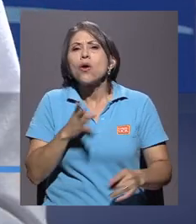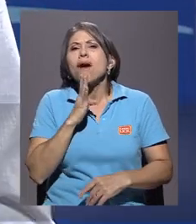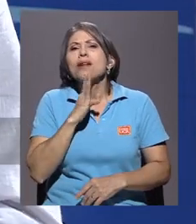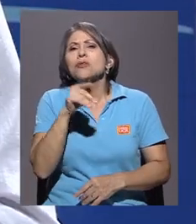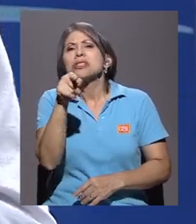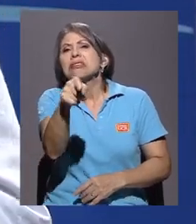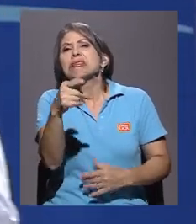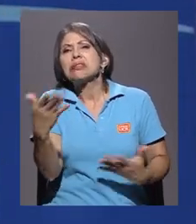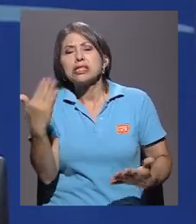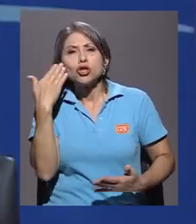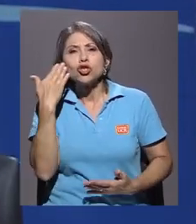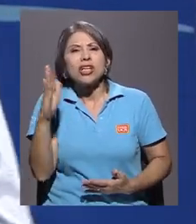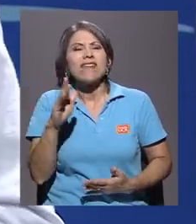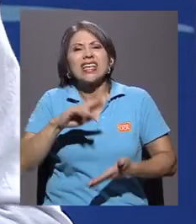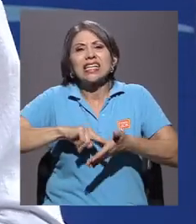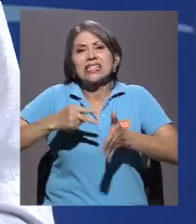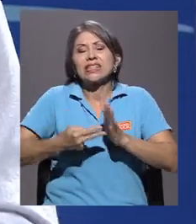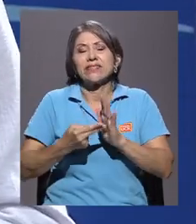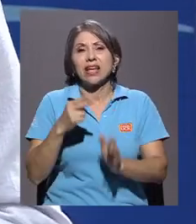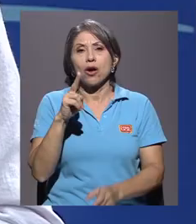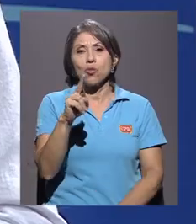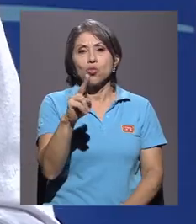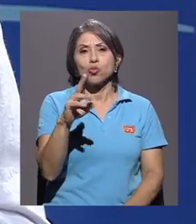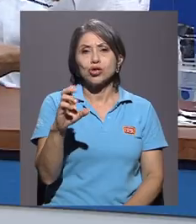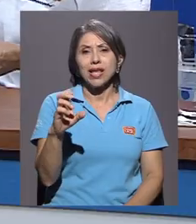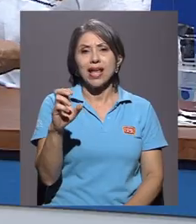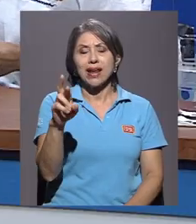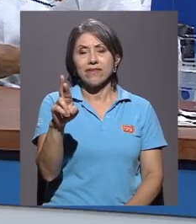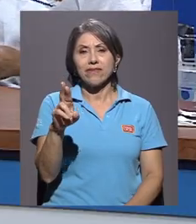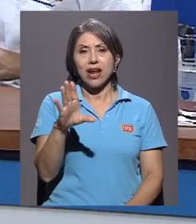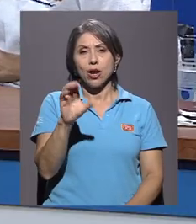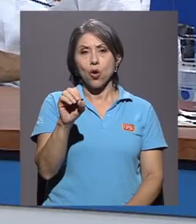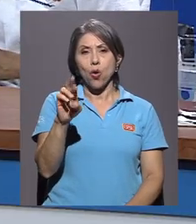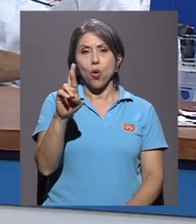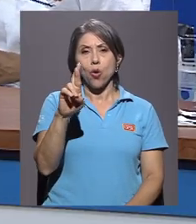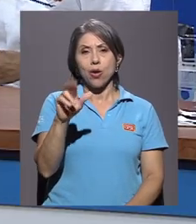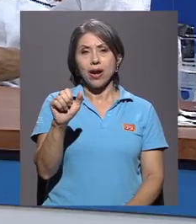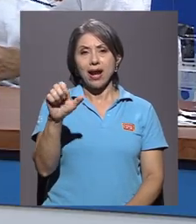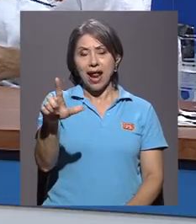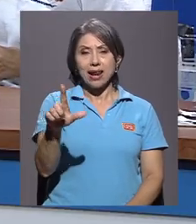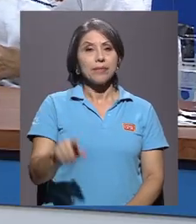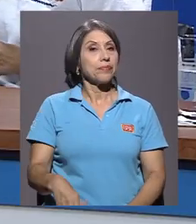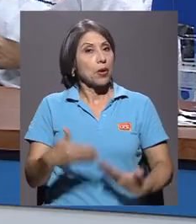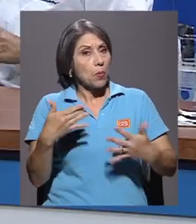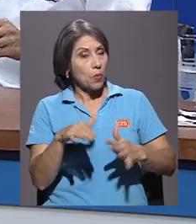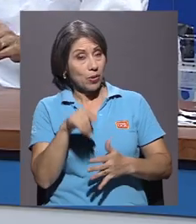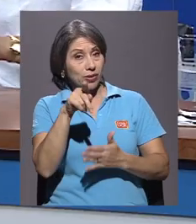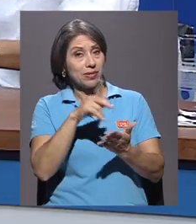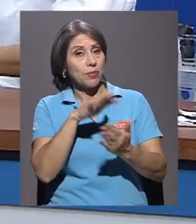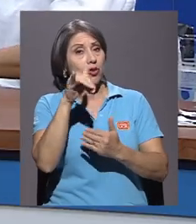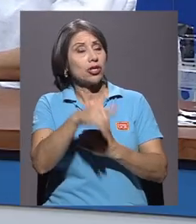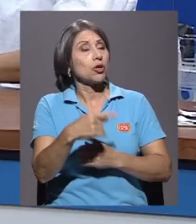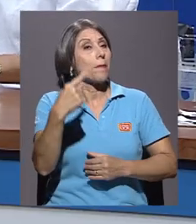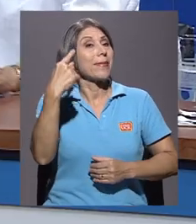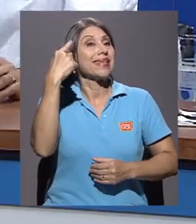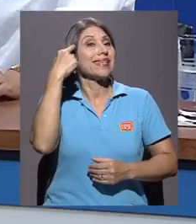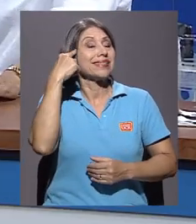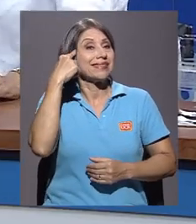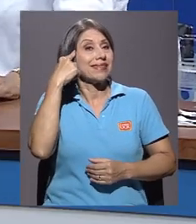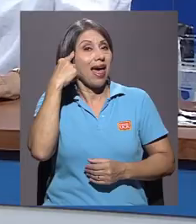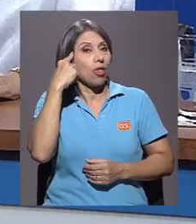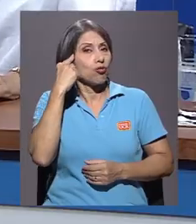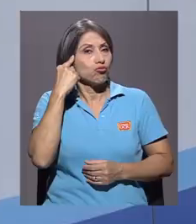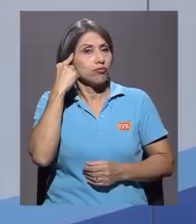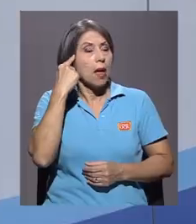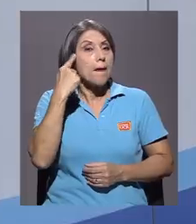qué es UCR Coral, qué es este proyecto tan muy especial. Bueno, UCR Coral fue un proyecto pensado por y para la comunidad